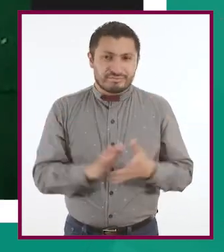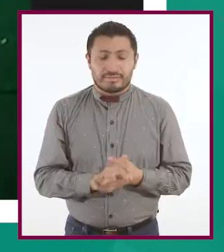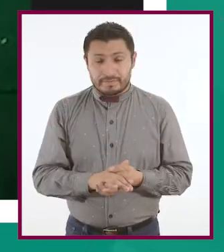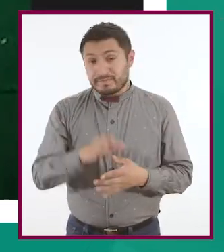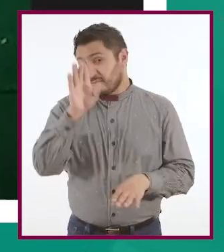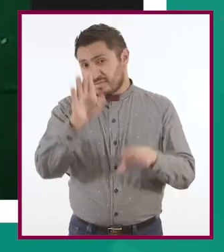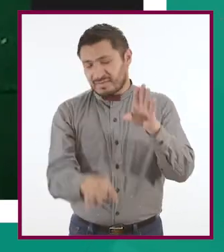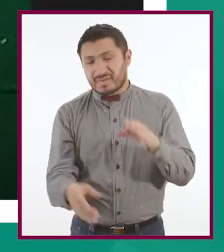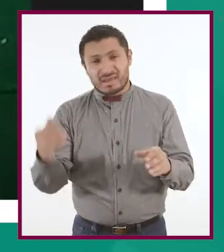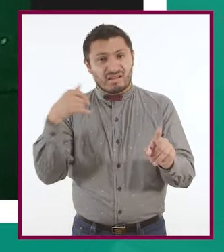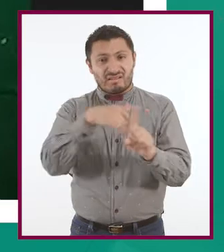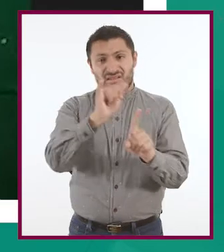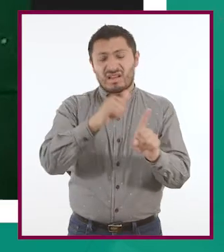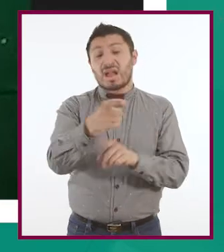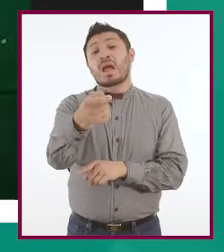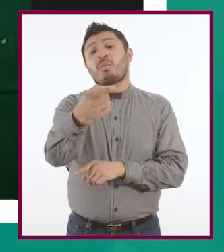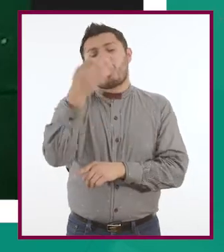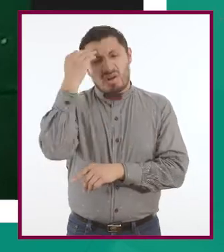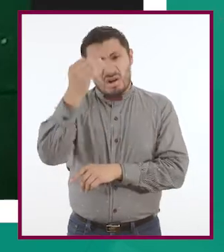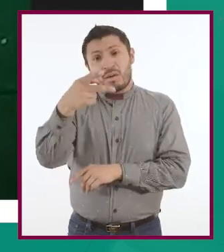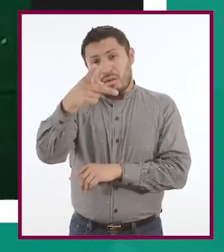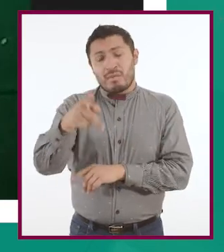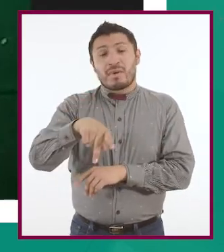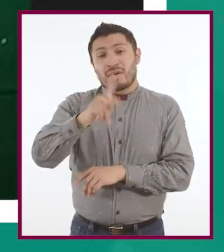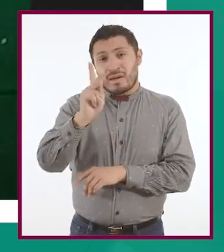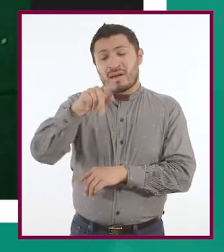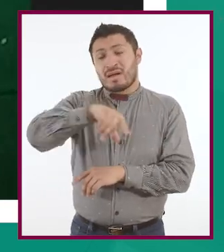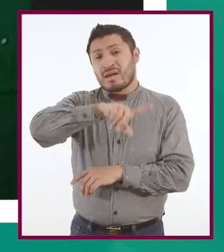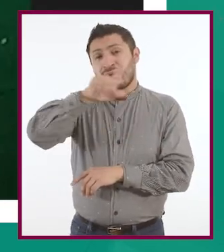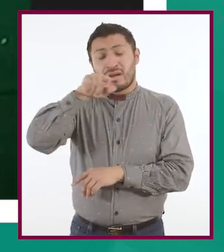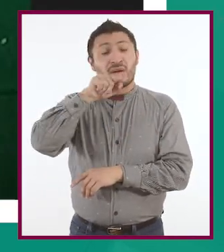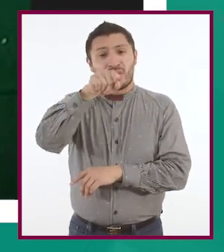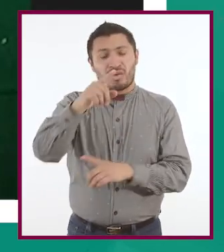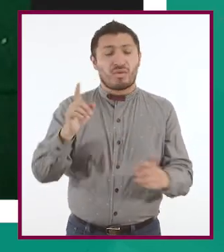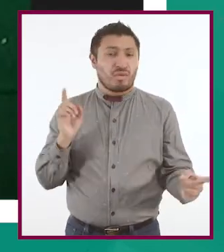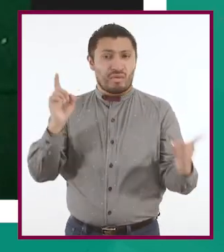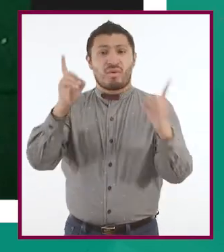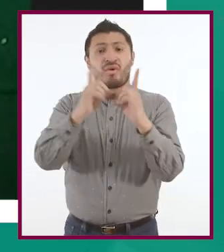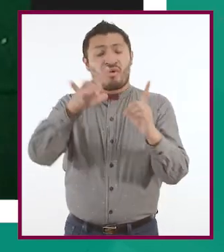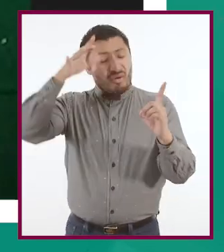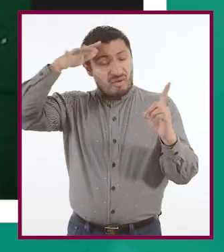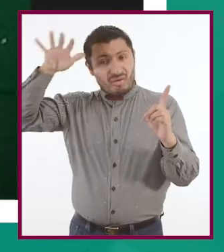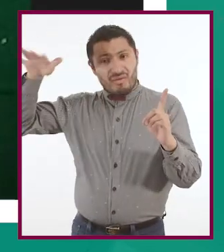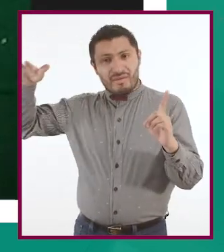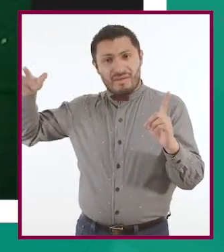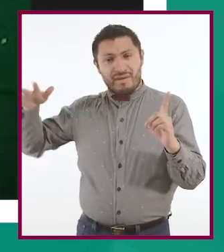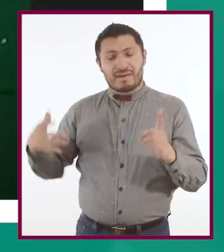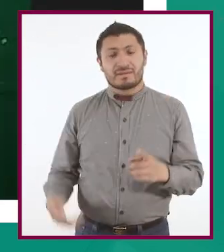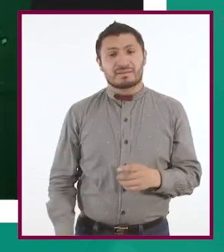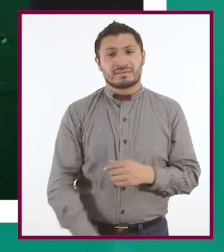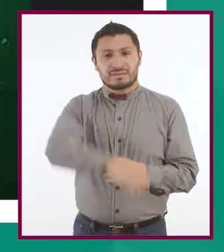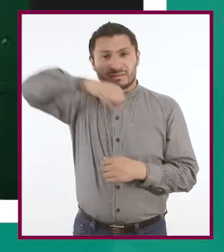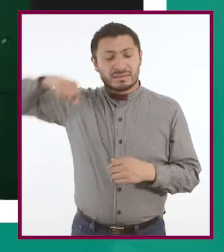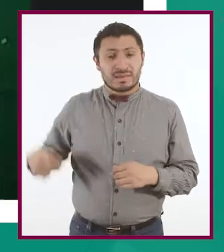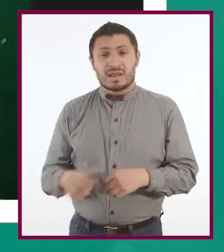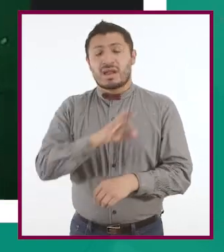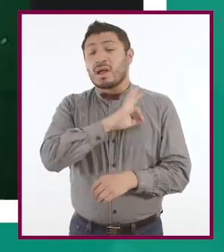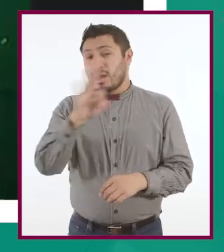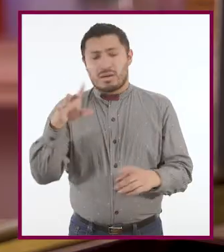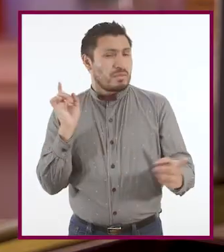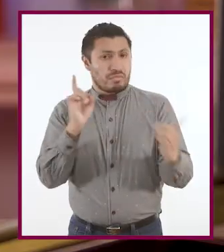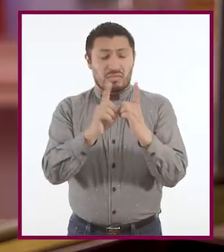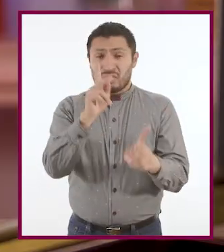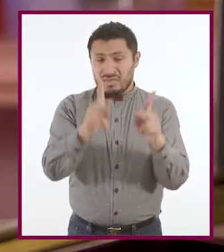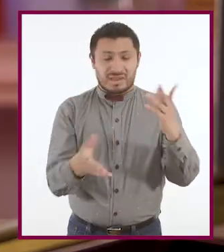molestando todo el tiempo y pues inmediatamente acudir con un adulto o con lo que se pueda pues.